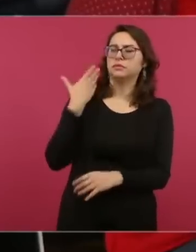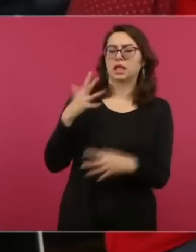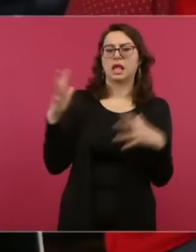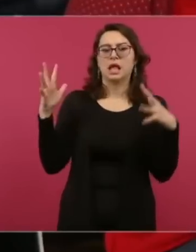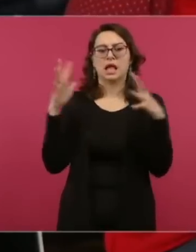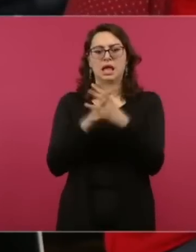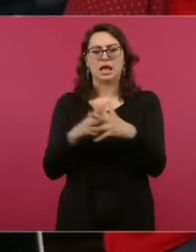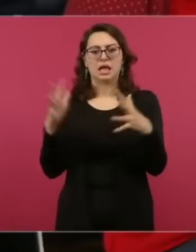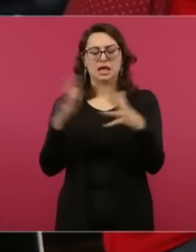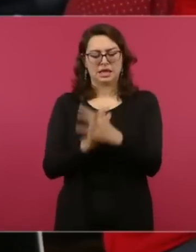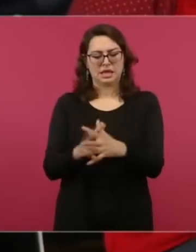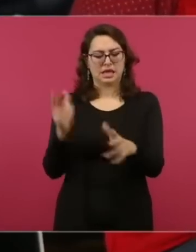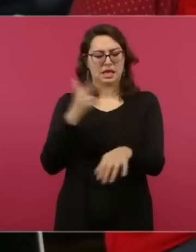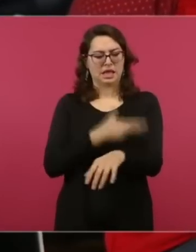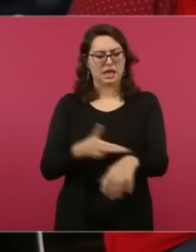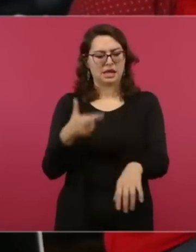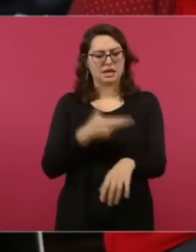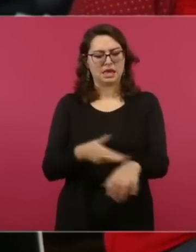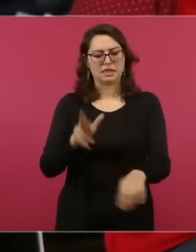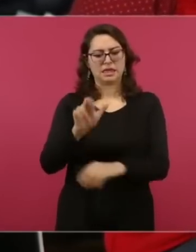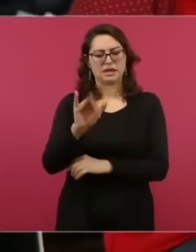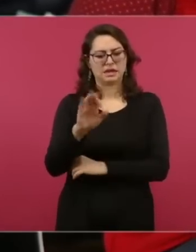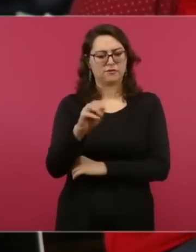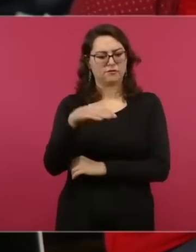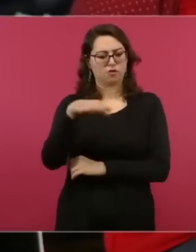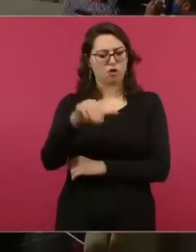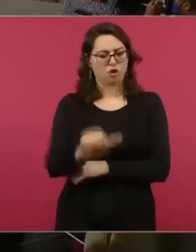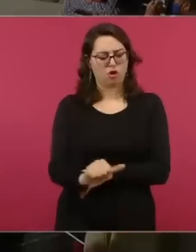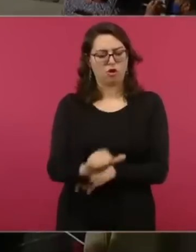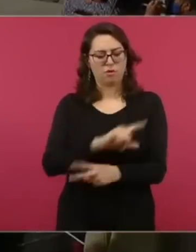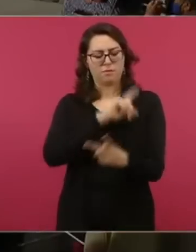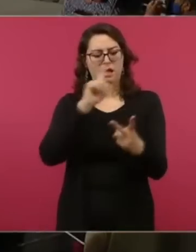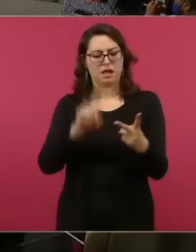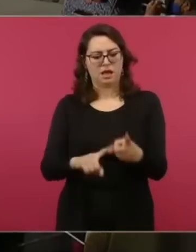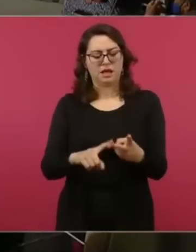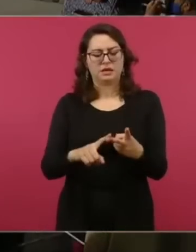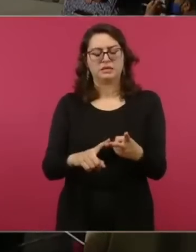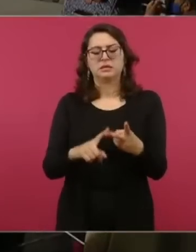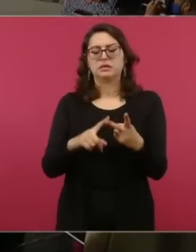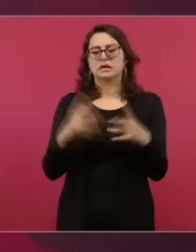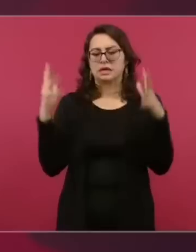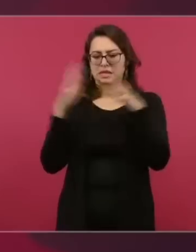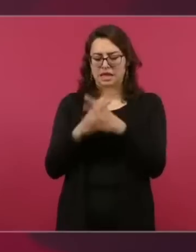y de la intervención francesa,